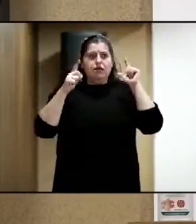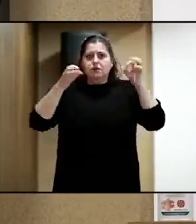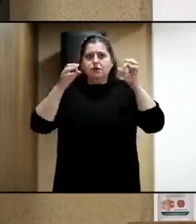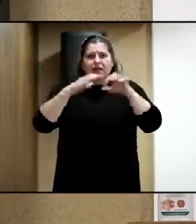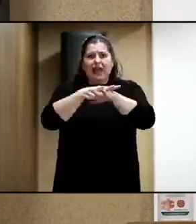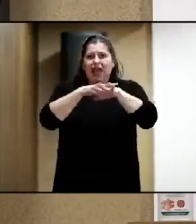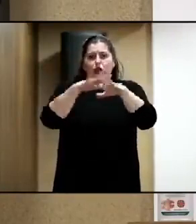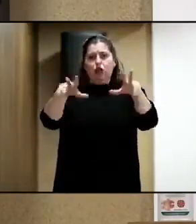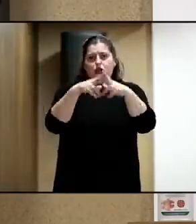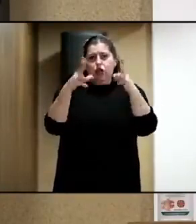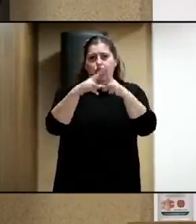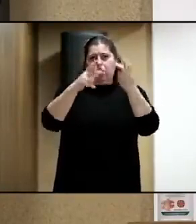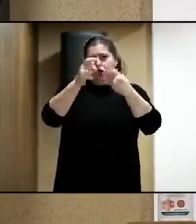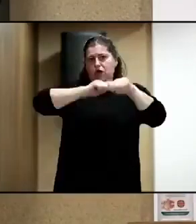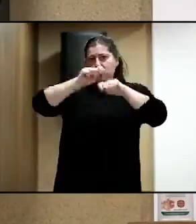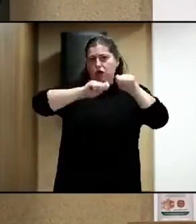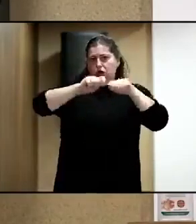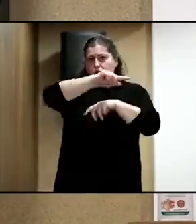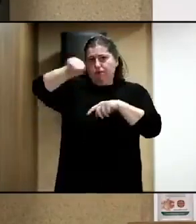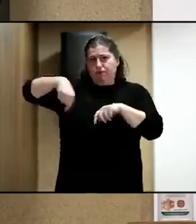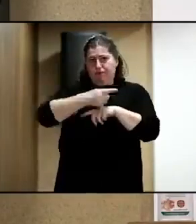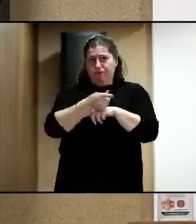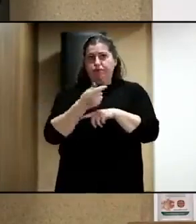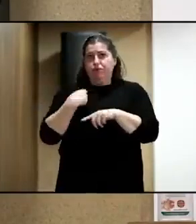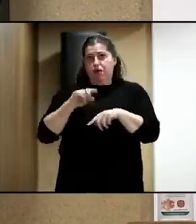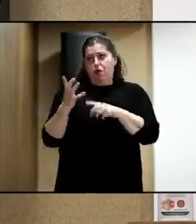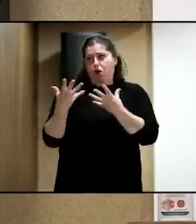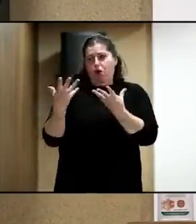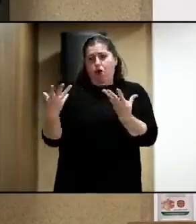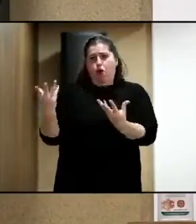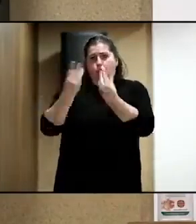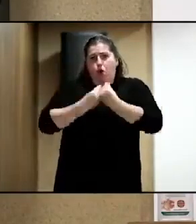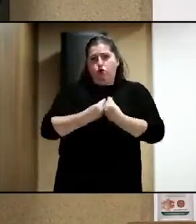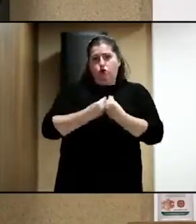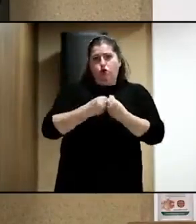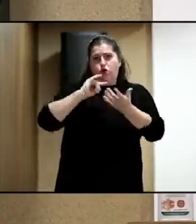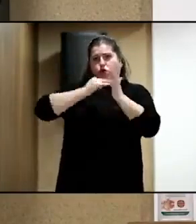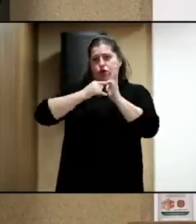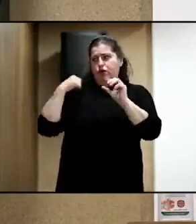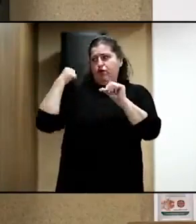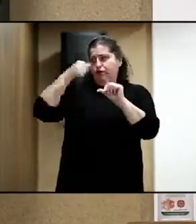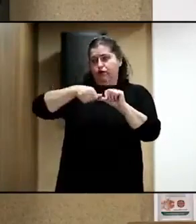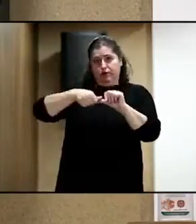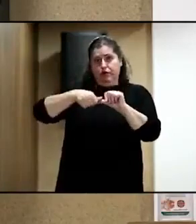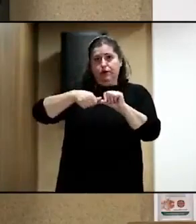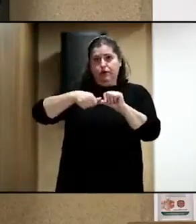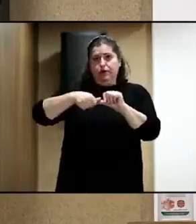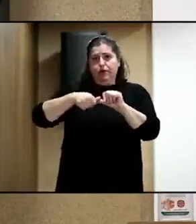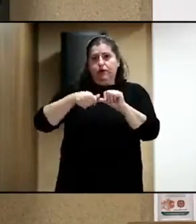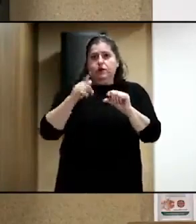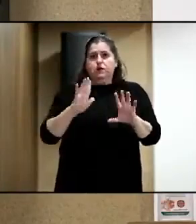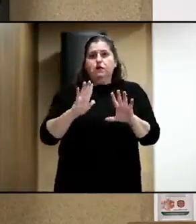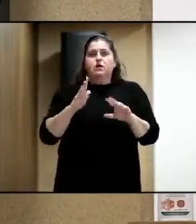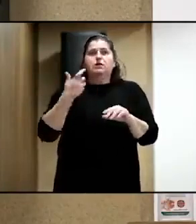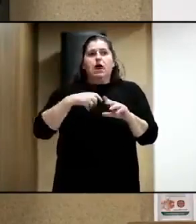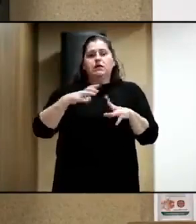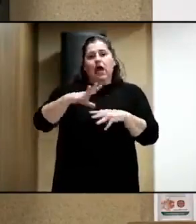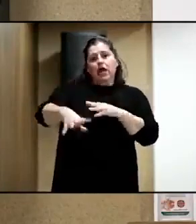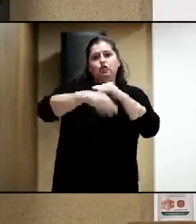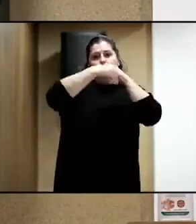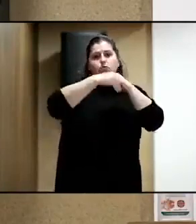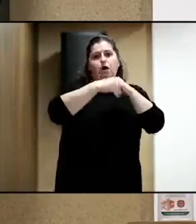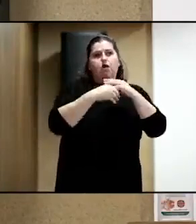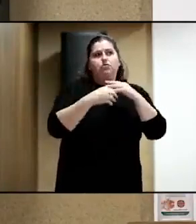tejido asociativo, ¿no?, que nos está acompañando en este proyecto durante todos estos años y que se han sumado también